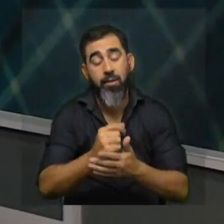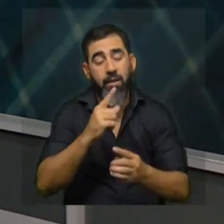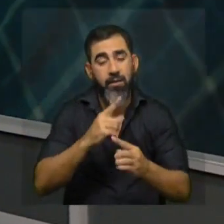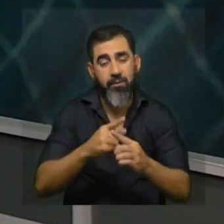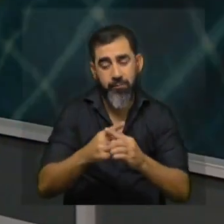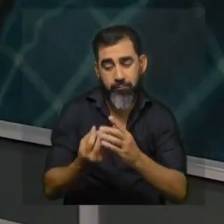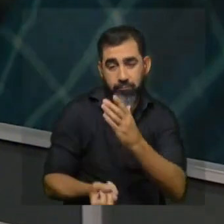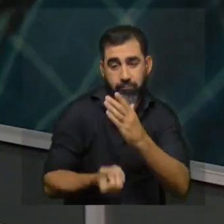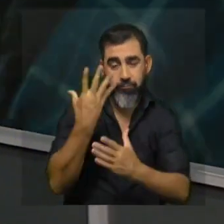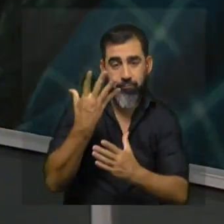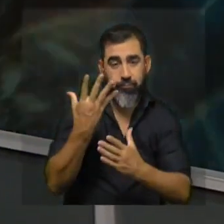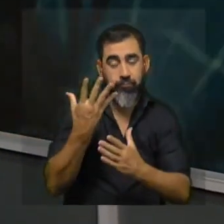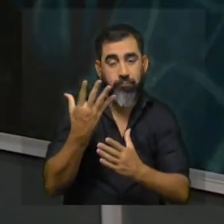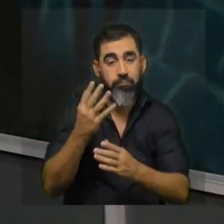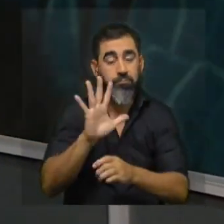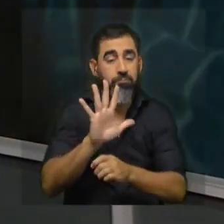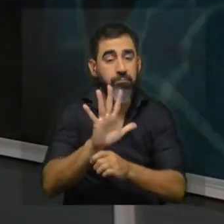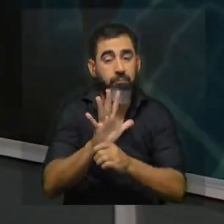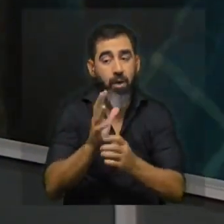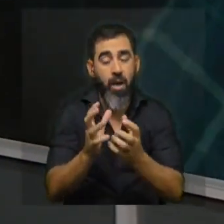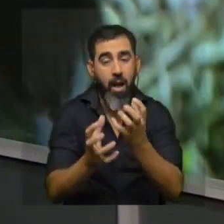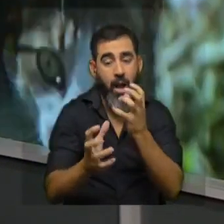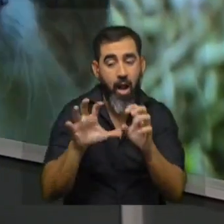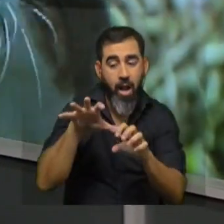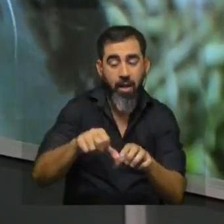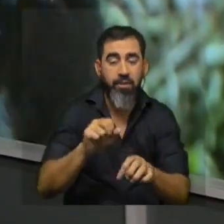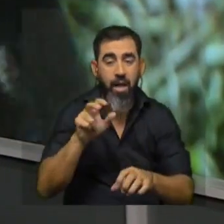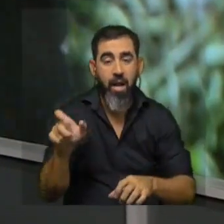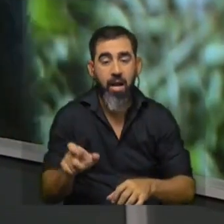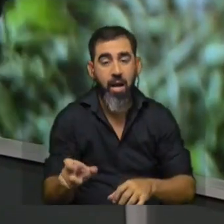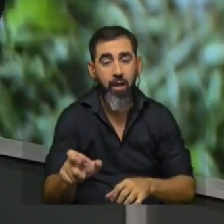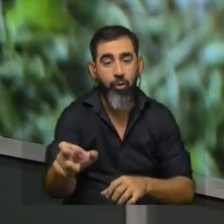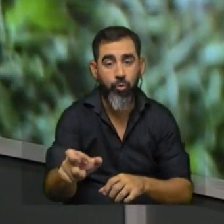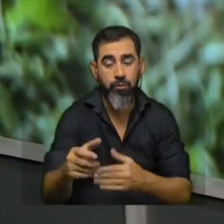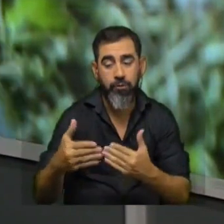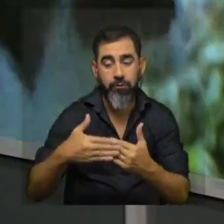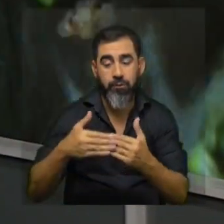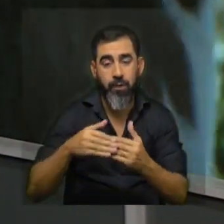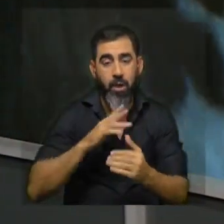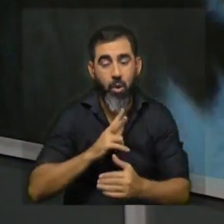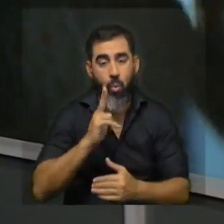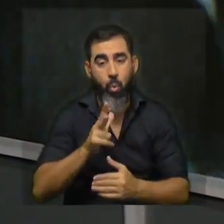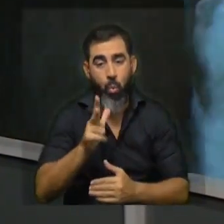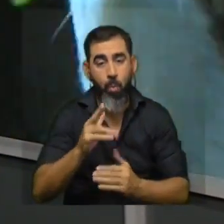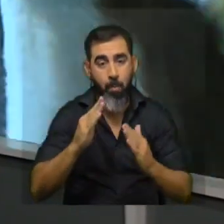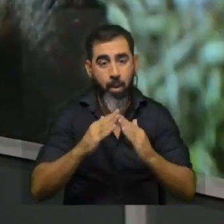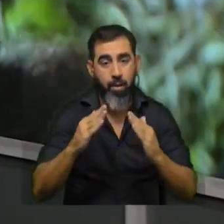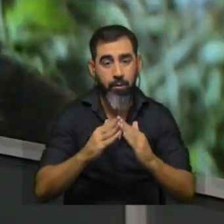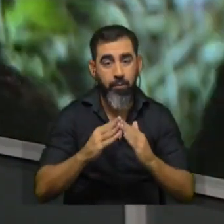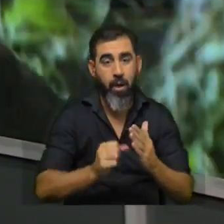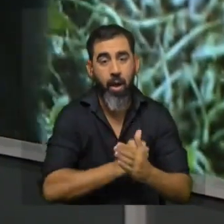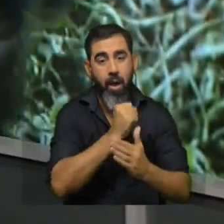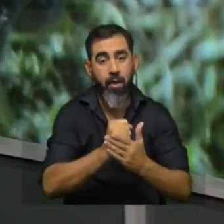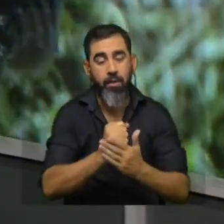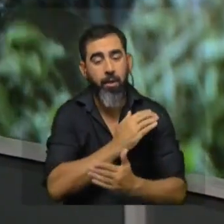recientes, su utilidad como cazador de ratones les dio un lugar cada vez más cercano a nuestros hogares. Hasta ser los